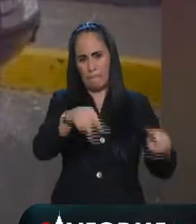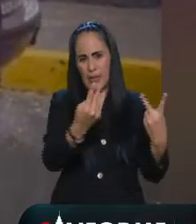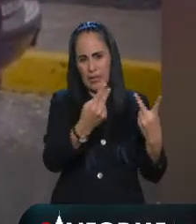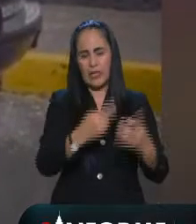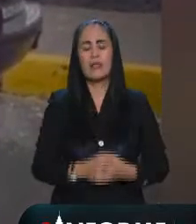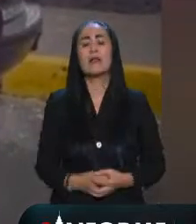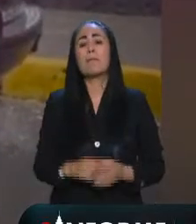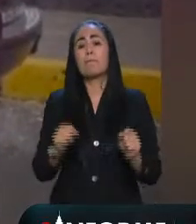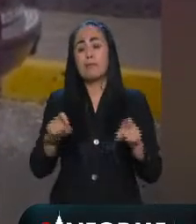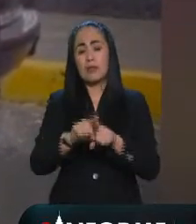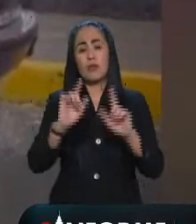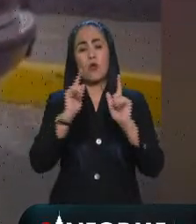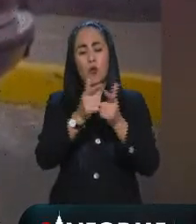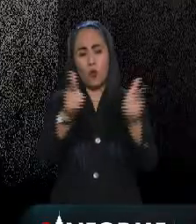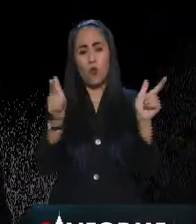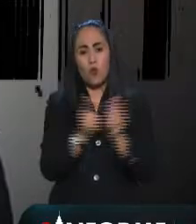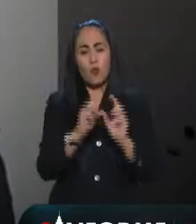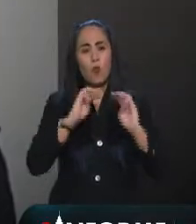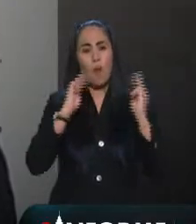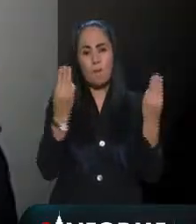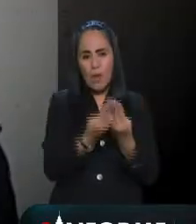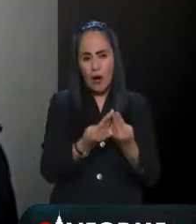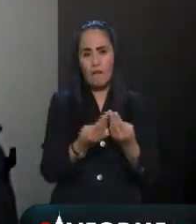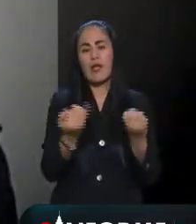delictuosa y publicidad engañosa